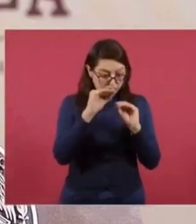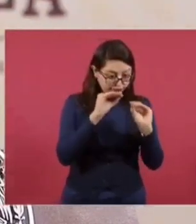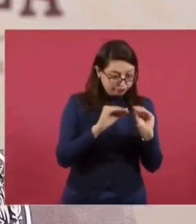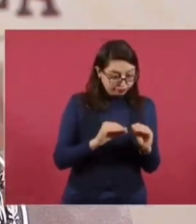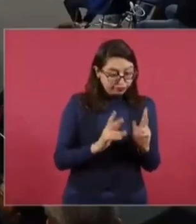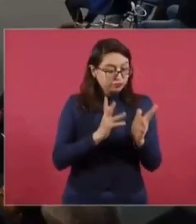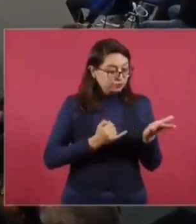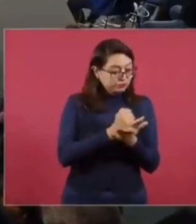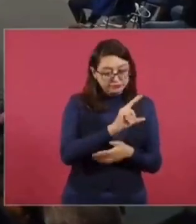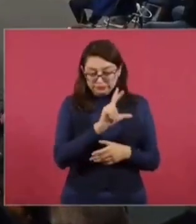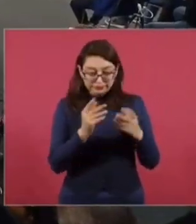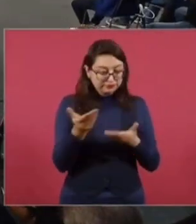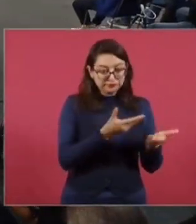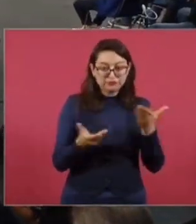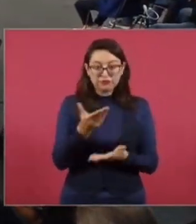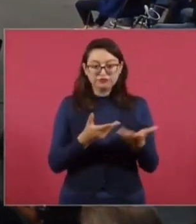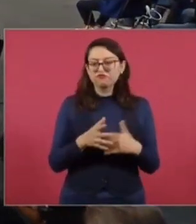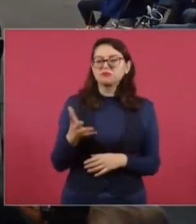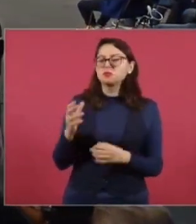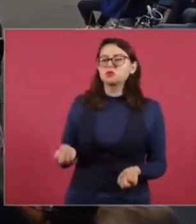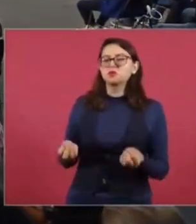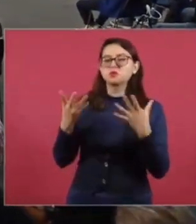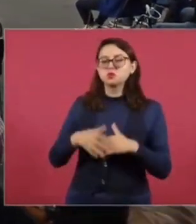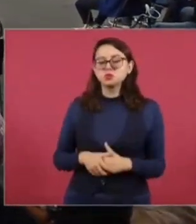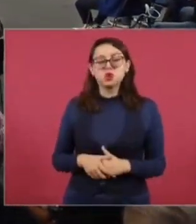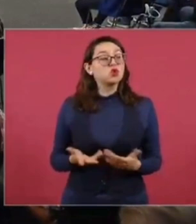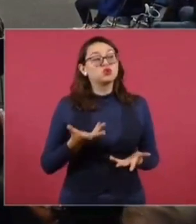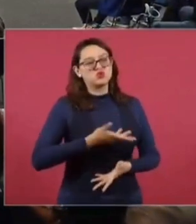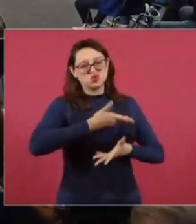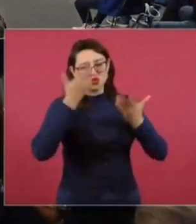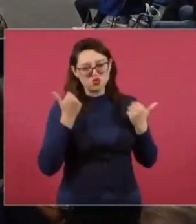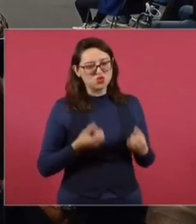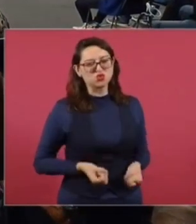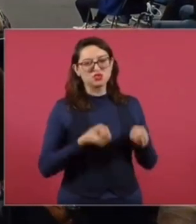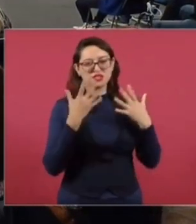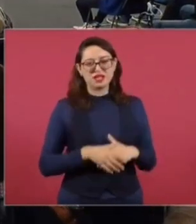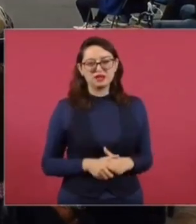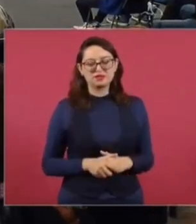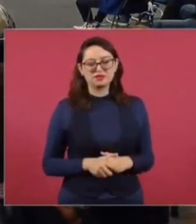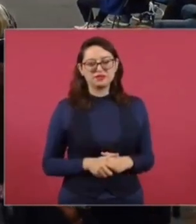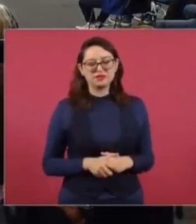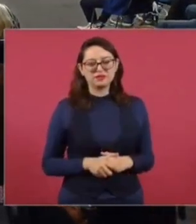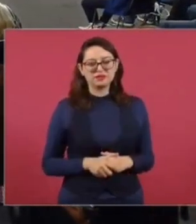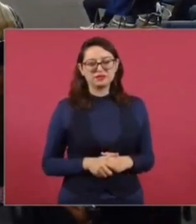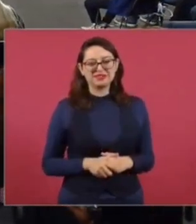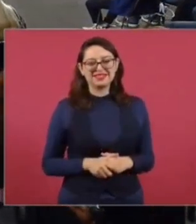o las resoluciones o desechamientos que tienen. ¿Cuántos abogados tiene? No, no lo tengo en este momento. ¿Cuántos sigo usted que tenga?